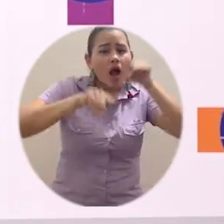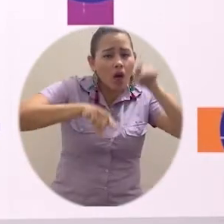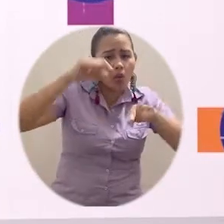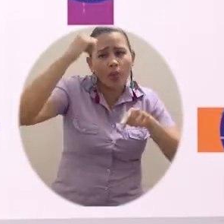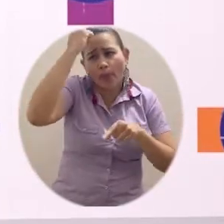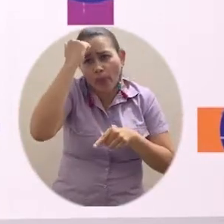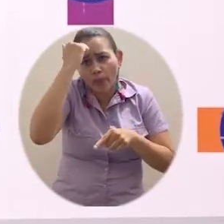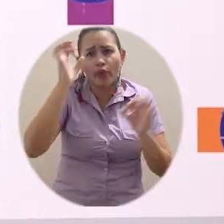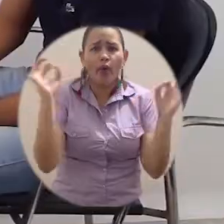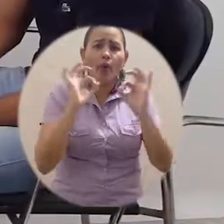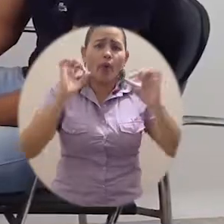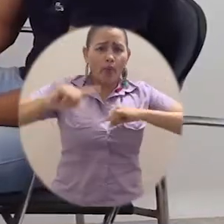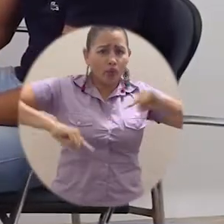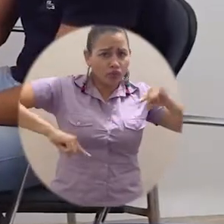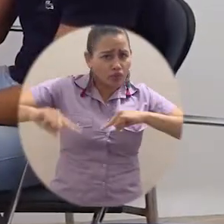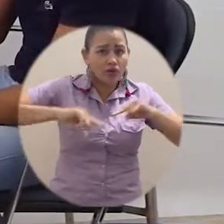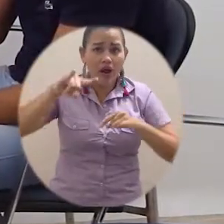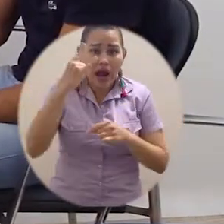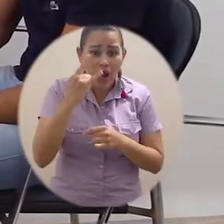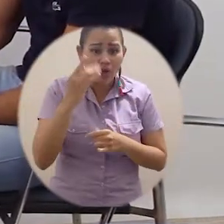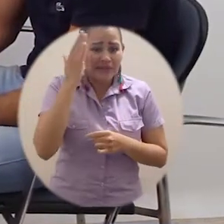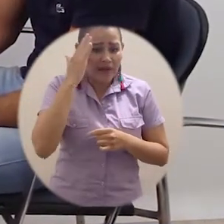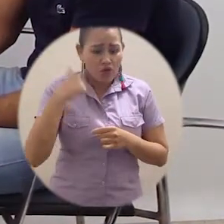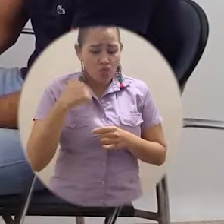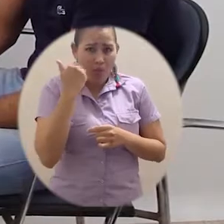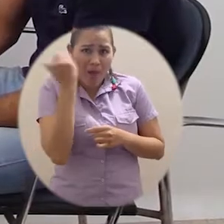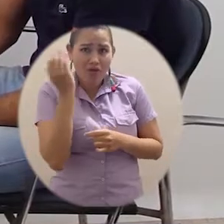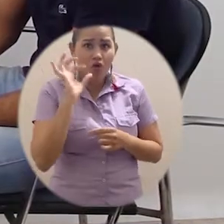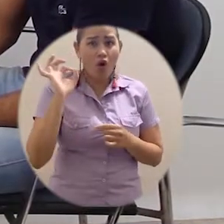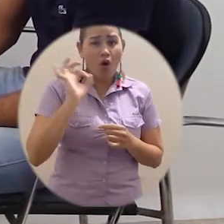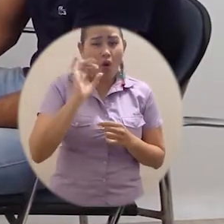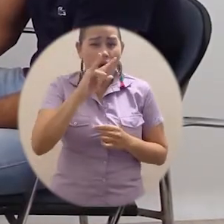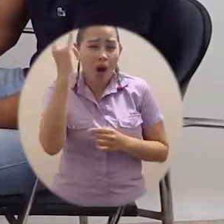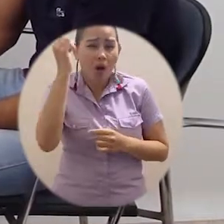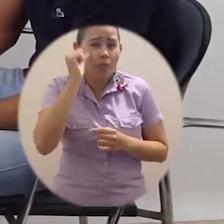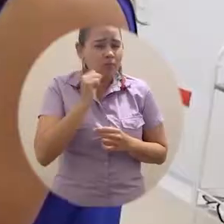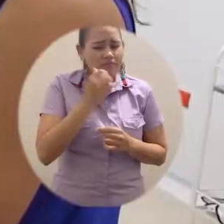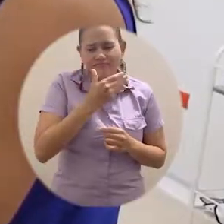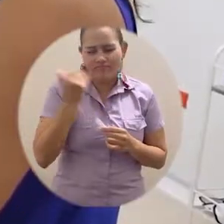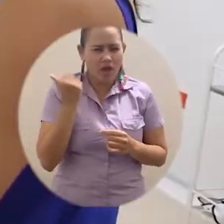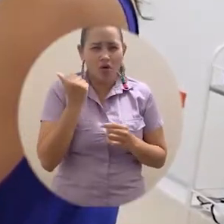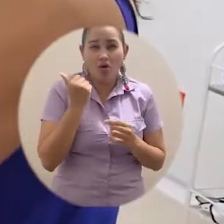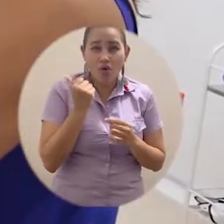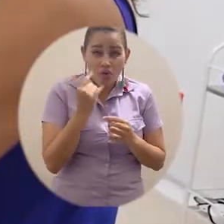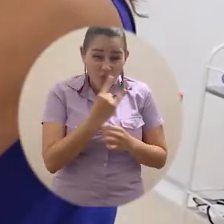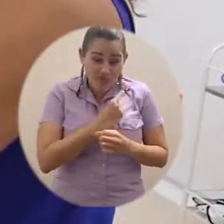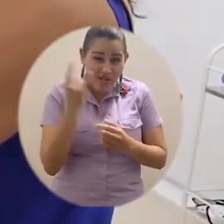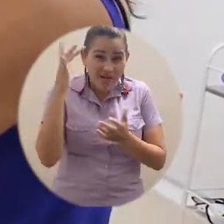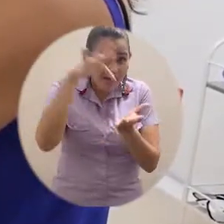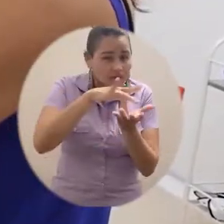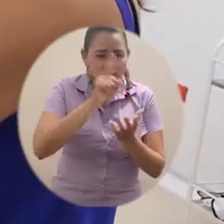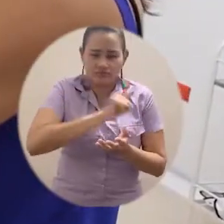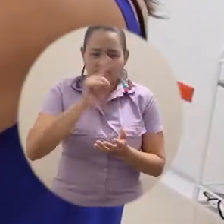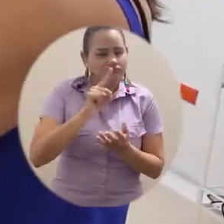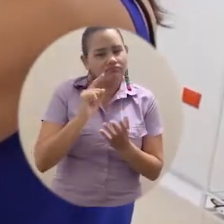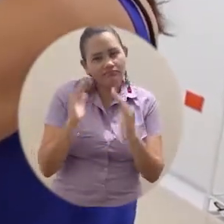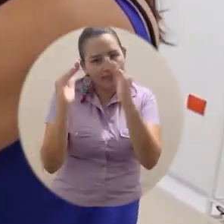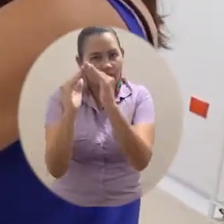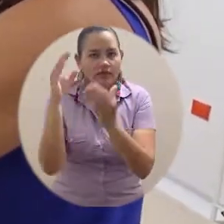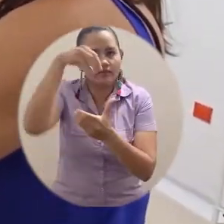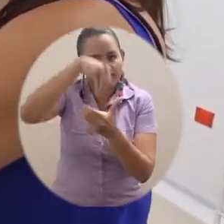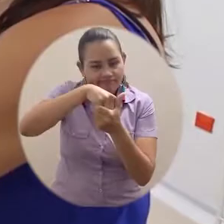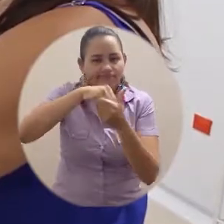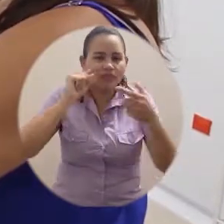planta, catedrático que esté dentro de estos grupos deberá hacer presencia en la universidad durante los próximos 15 días. Finalmente, insistir en la necesidad de